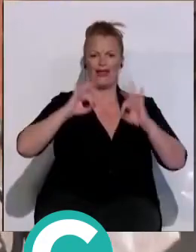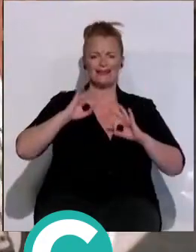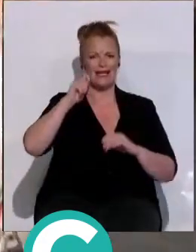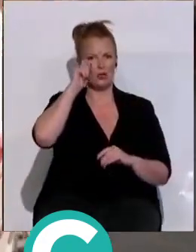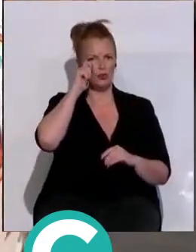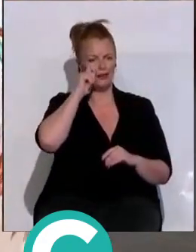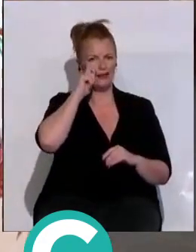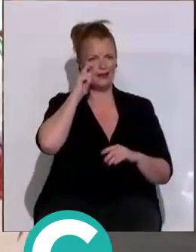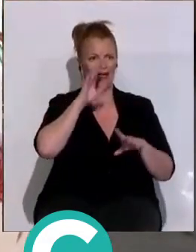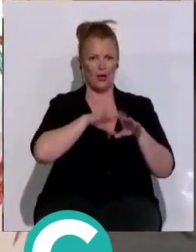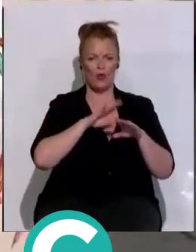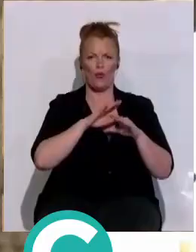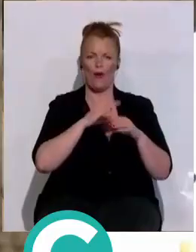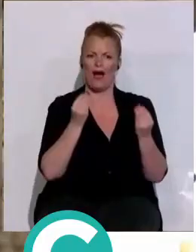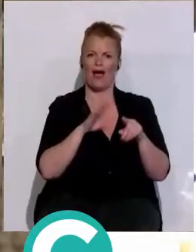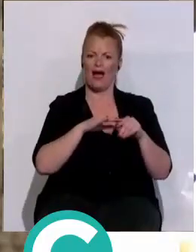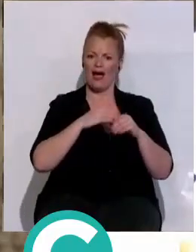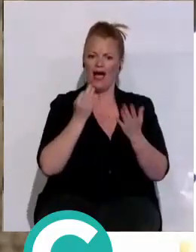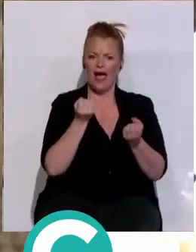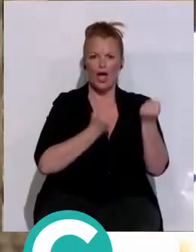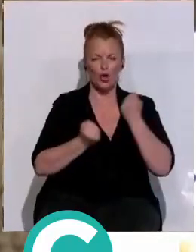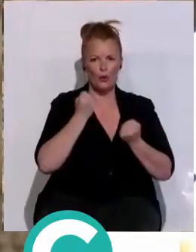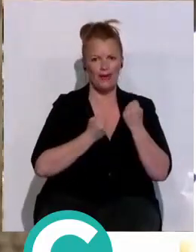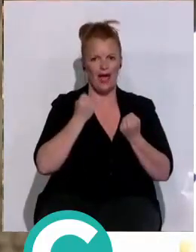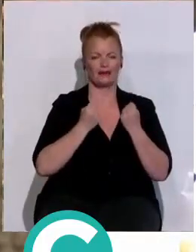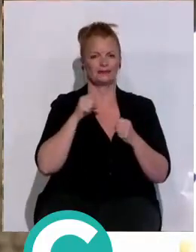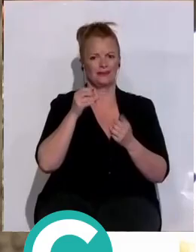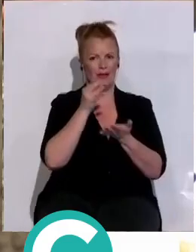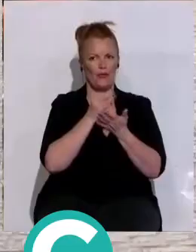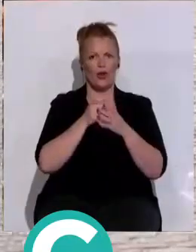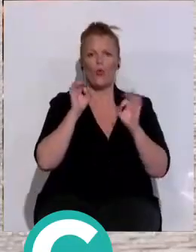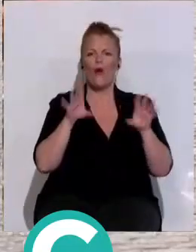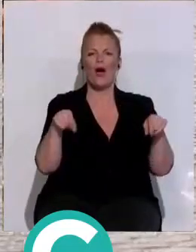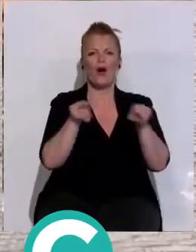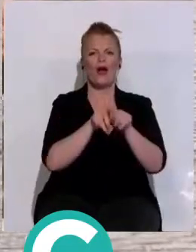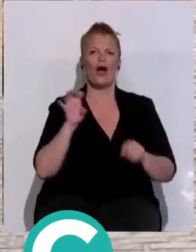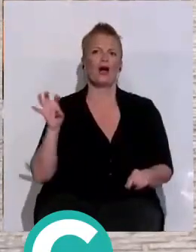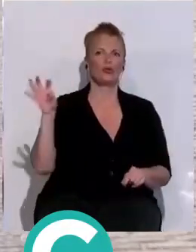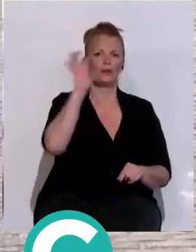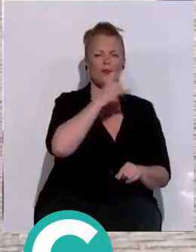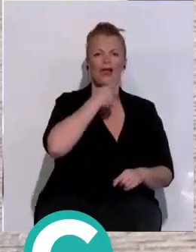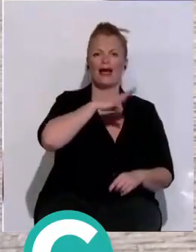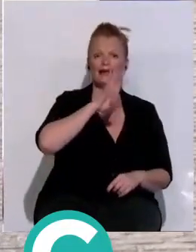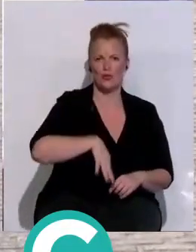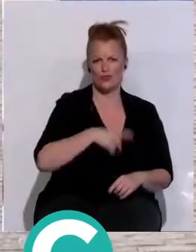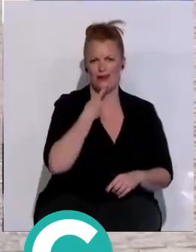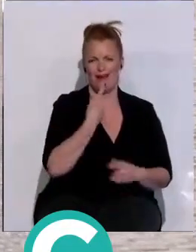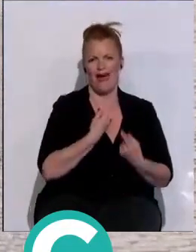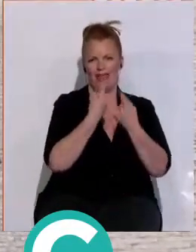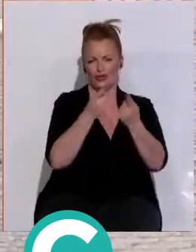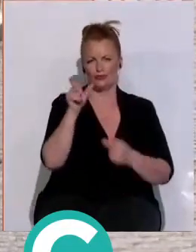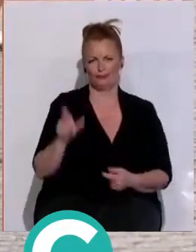La candidata a alcaldía por Podemos, Marina Liberato, ha presentado su paquete de medidas enfocadas hacia un turismo sostenible y fuera de la